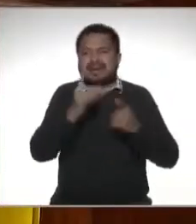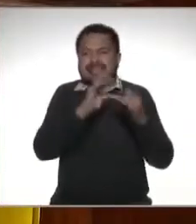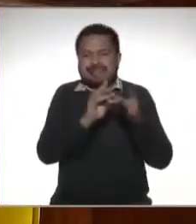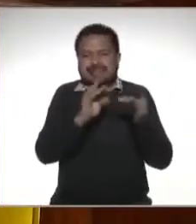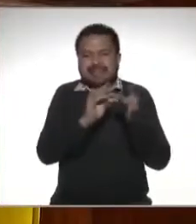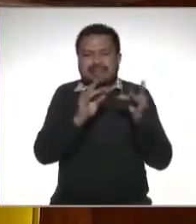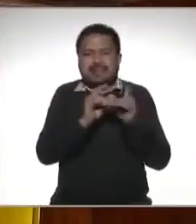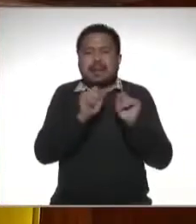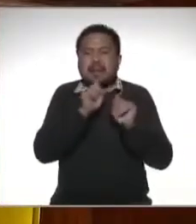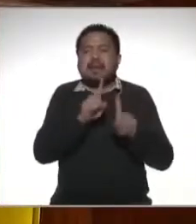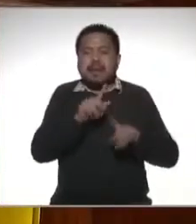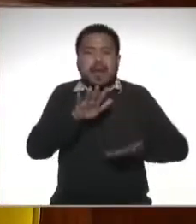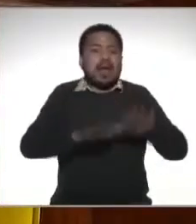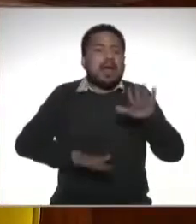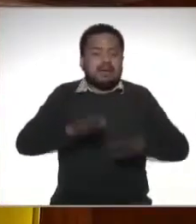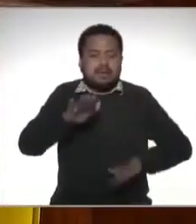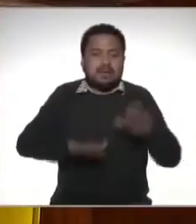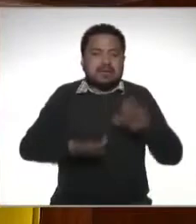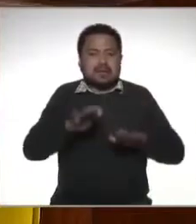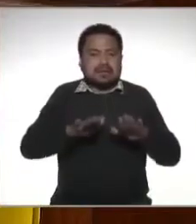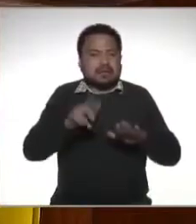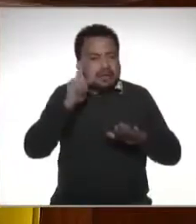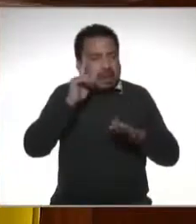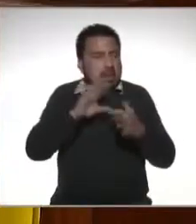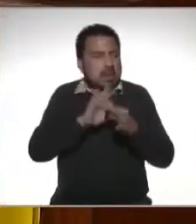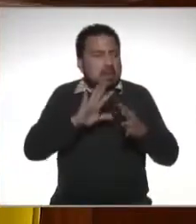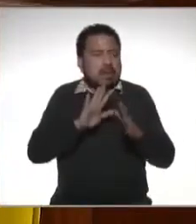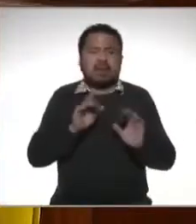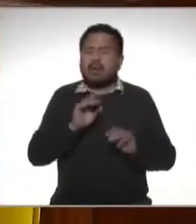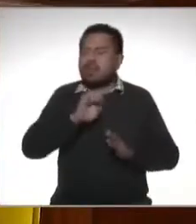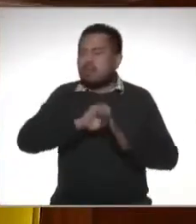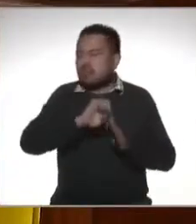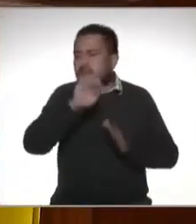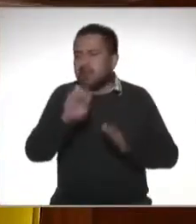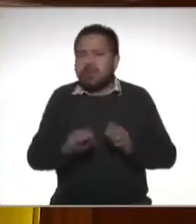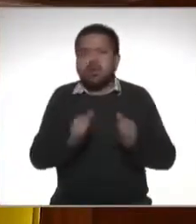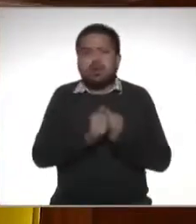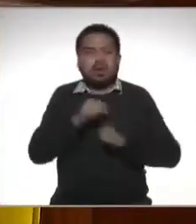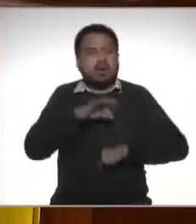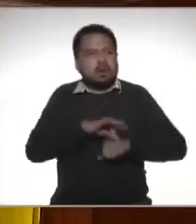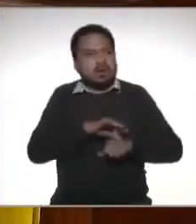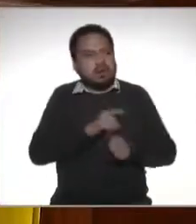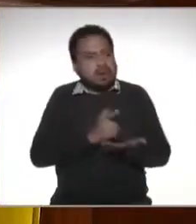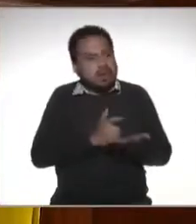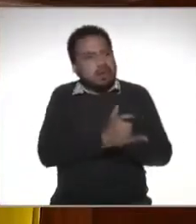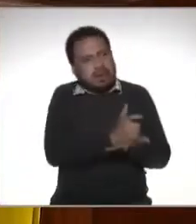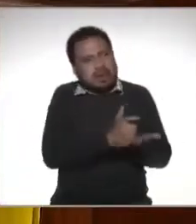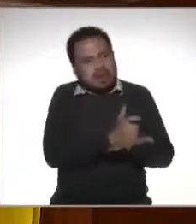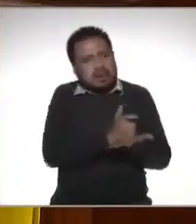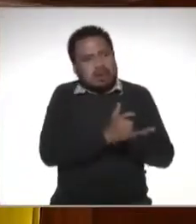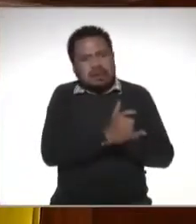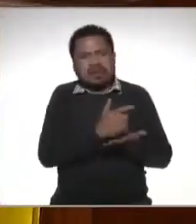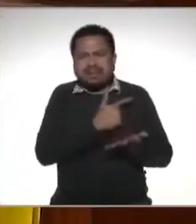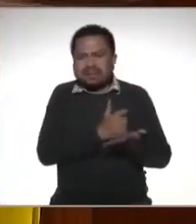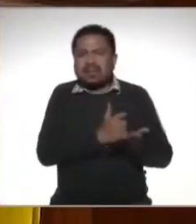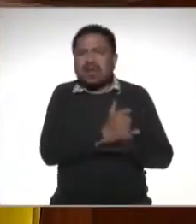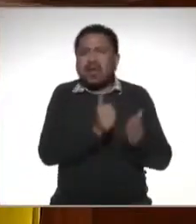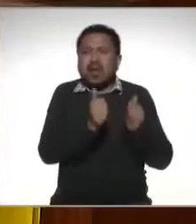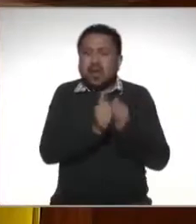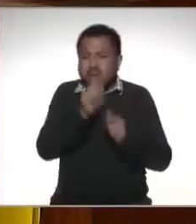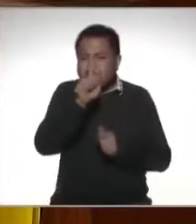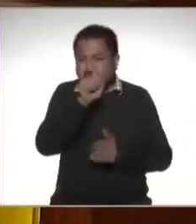y que a veces los dejamos pasar por ejemplo vamos con el médico le pagamos sus honorarios se los pagamos con